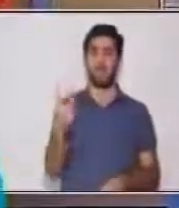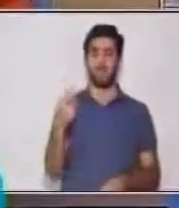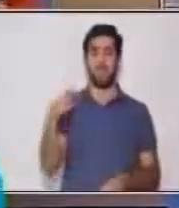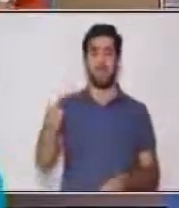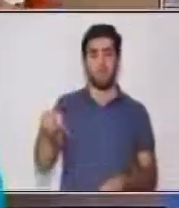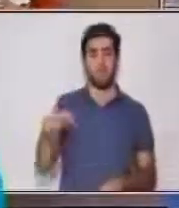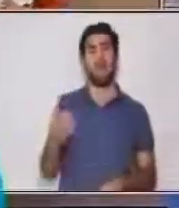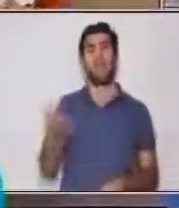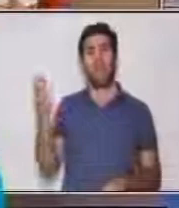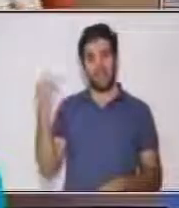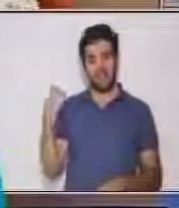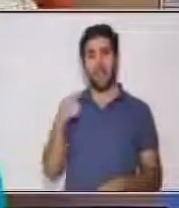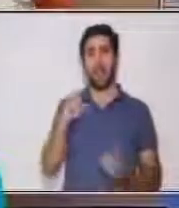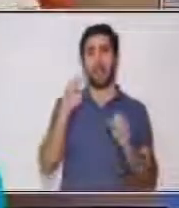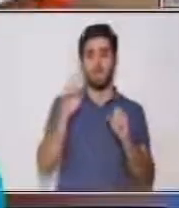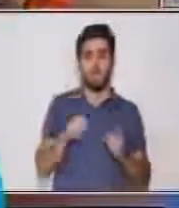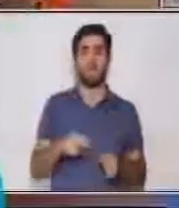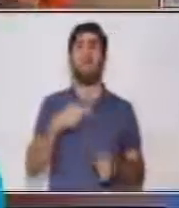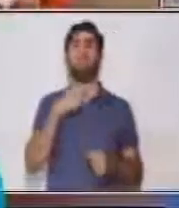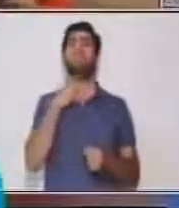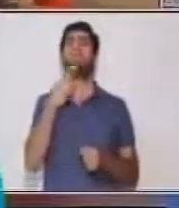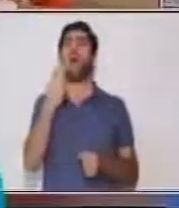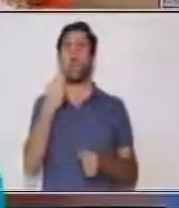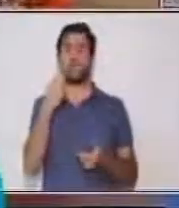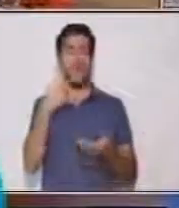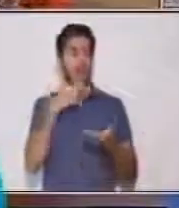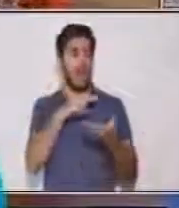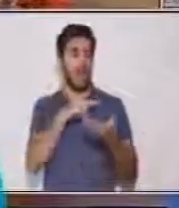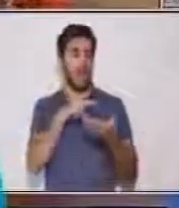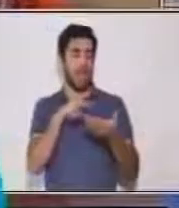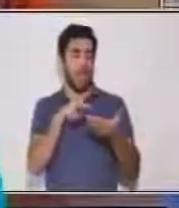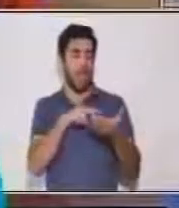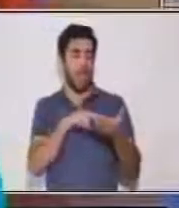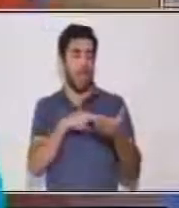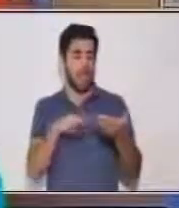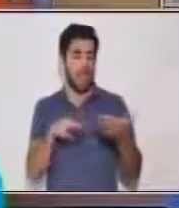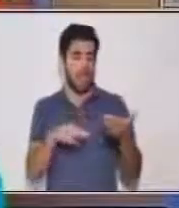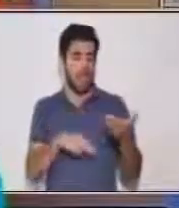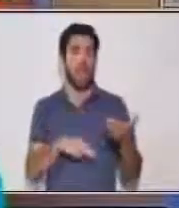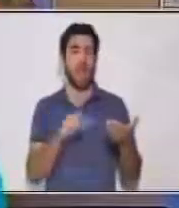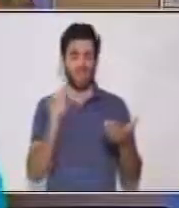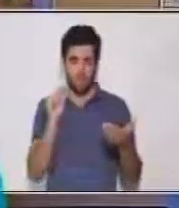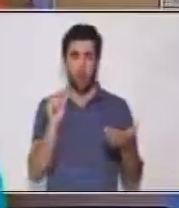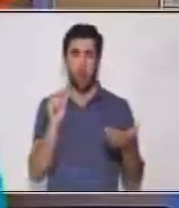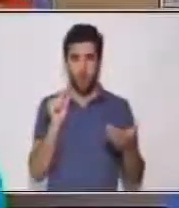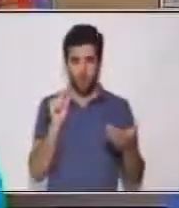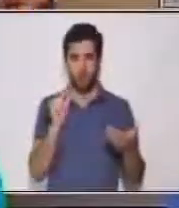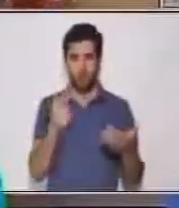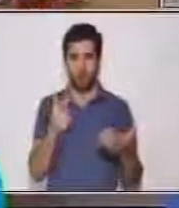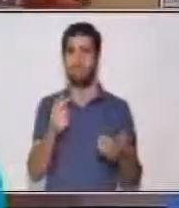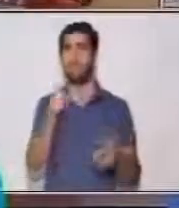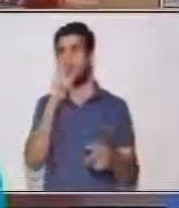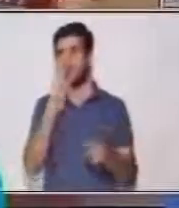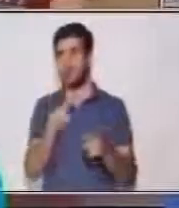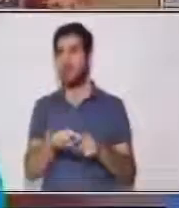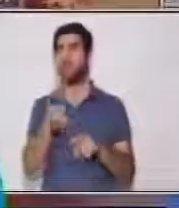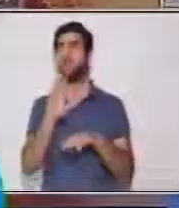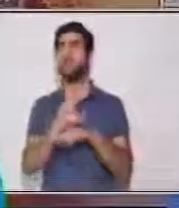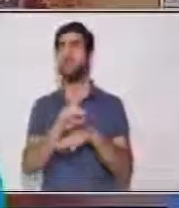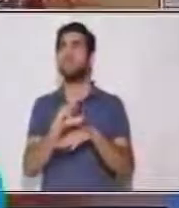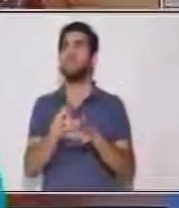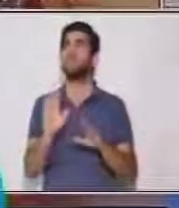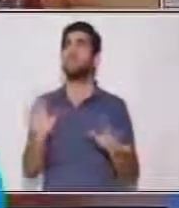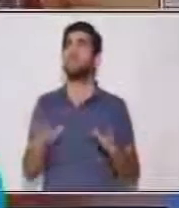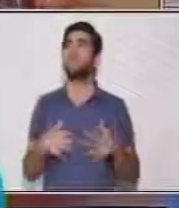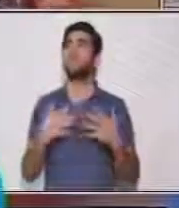leer en voz alta, incluso podíamos como que vocalizar un poquito y se nos permitía también